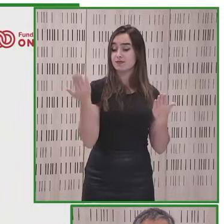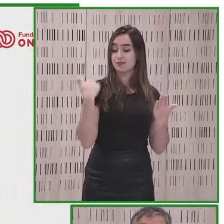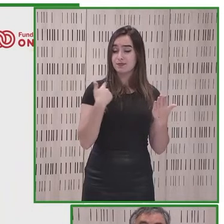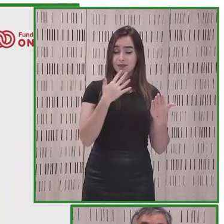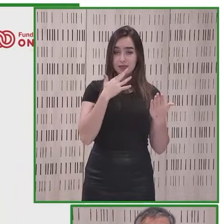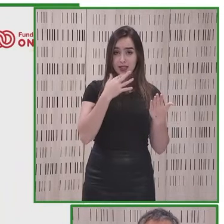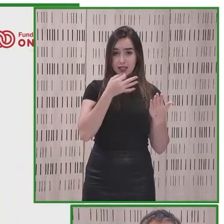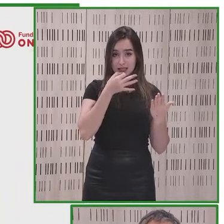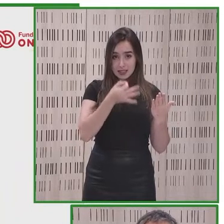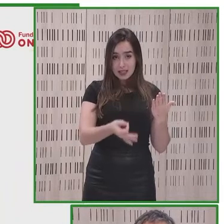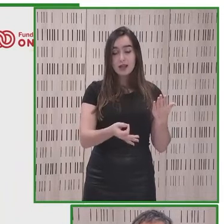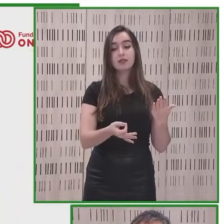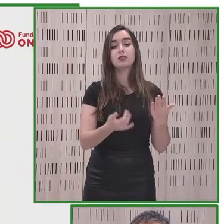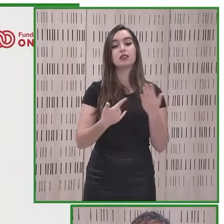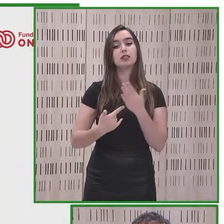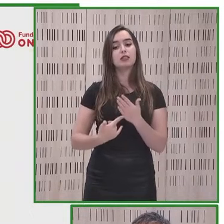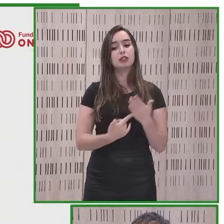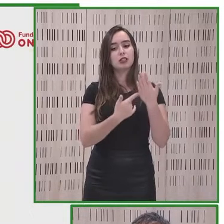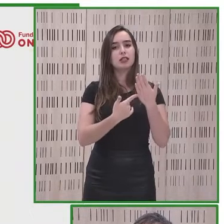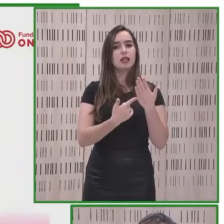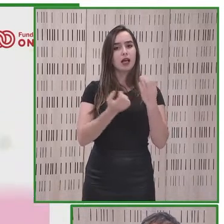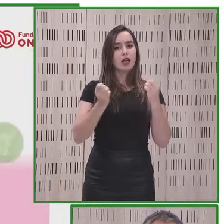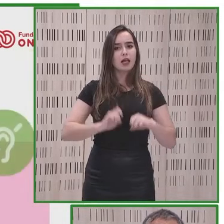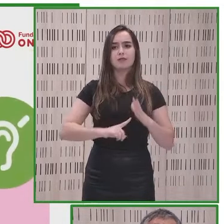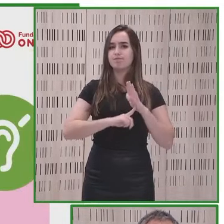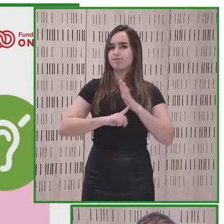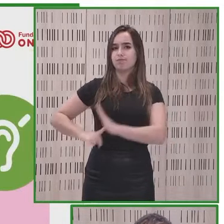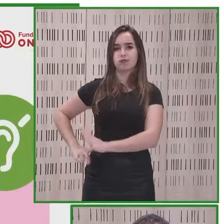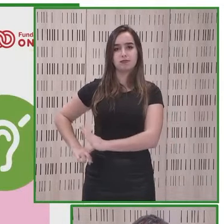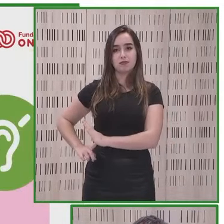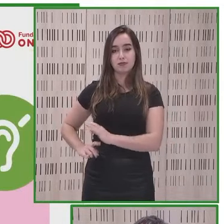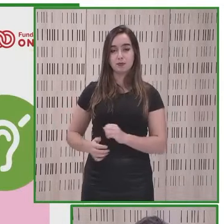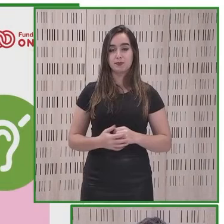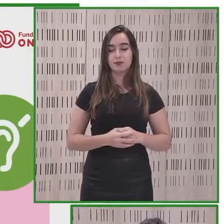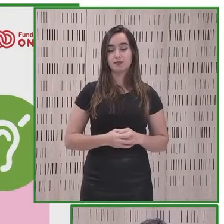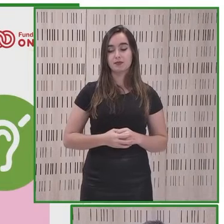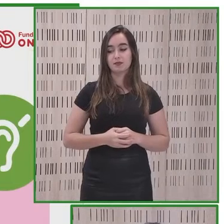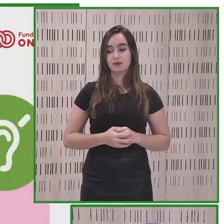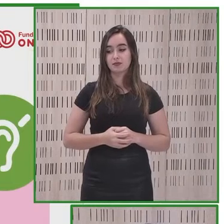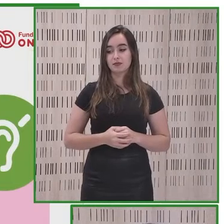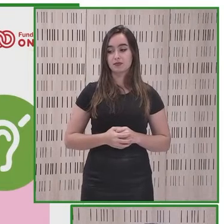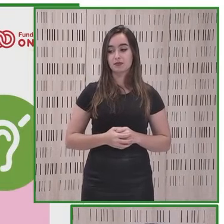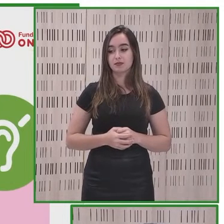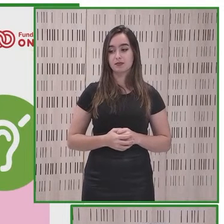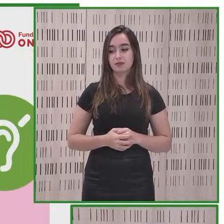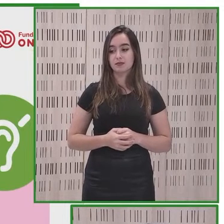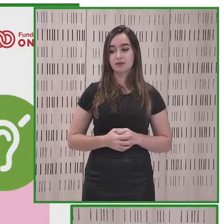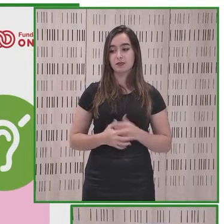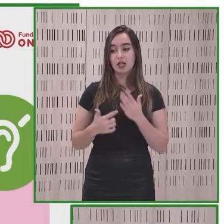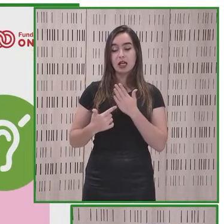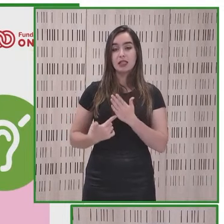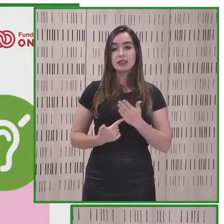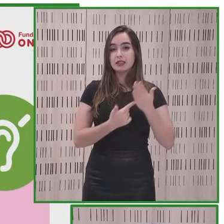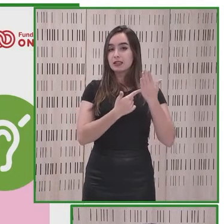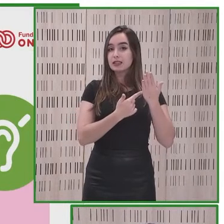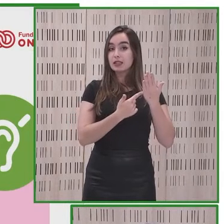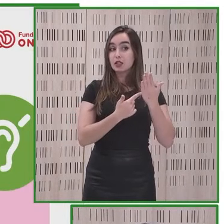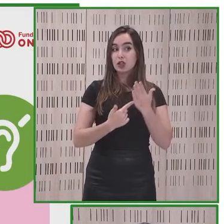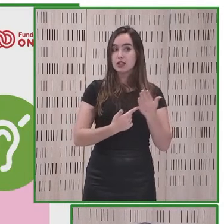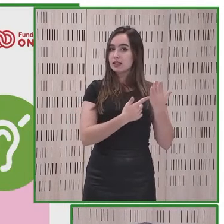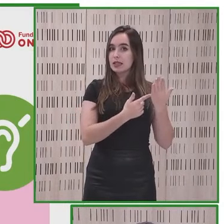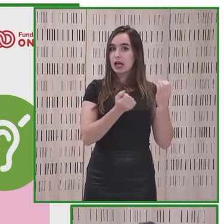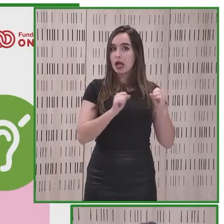que nos puede excluir por completo. Puede ser un elemento de completa